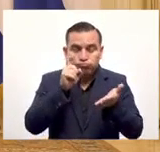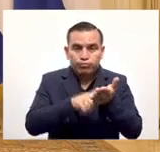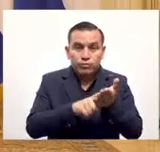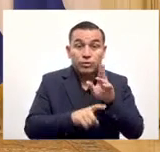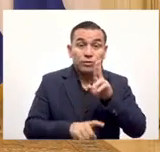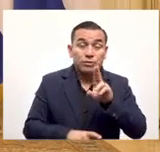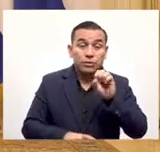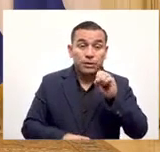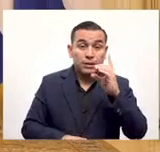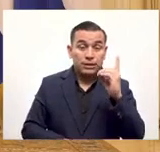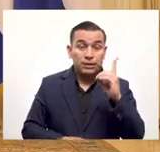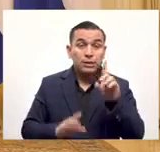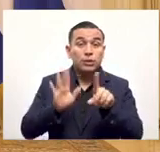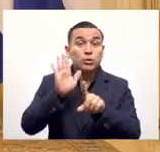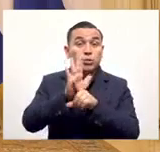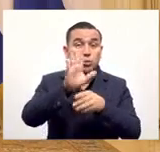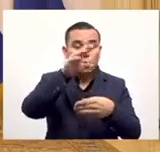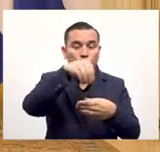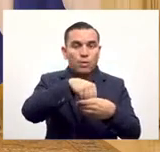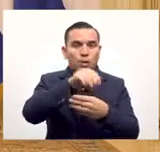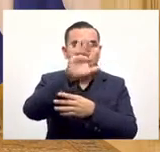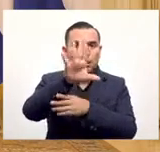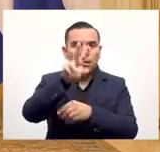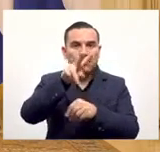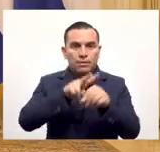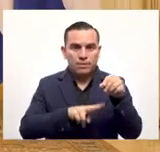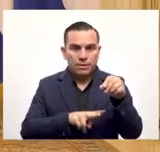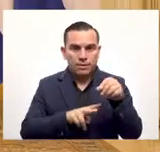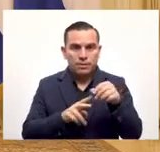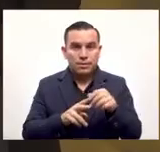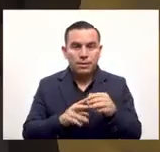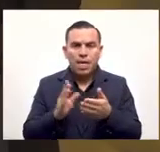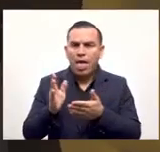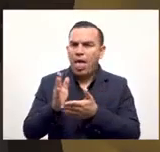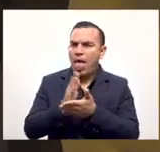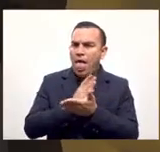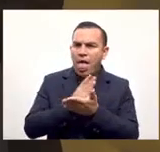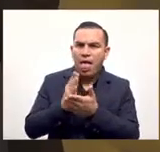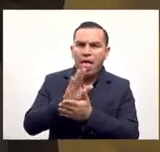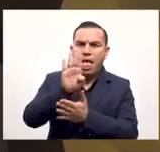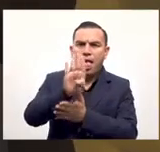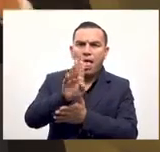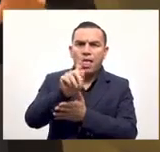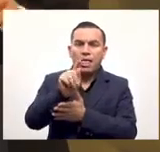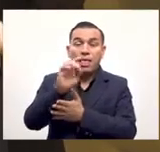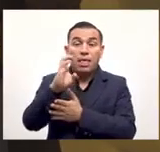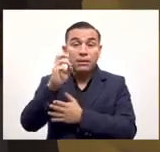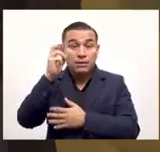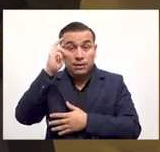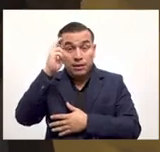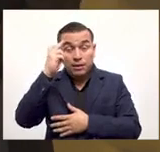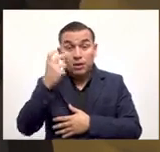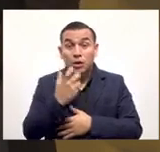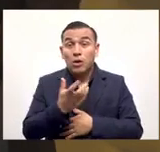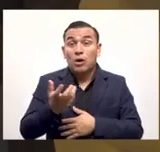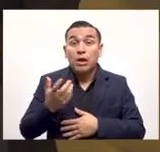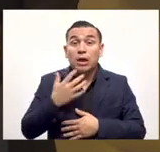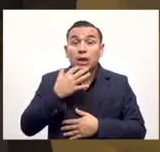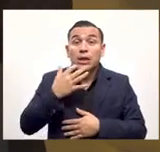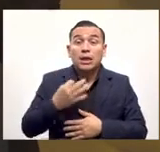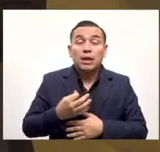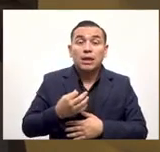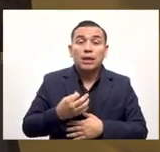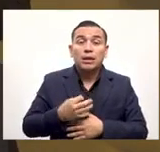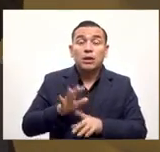recibir dólares y se va a depositar en su cuenta 5 dólares no va a recibir bitcoin si uno lo quiere va a recibir 5